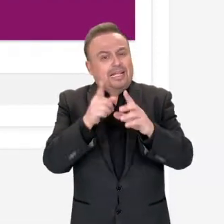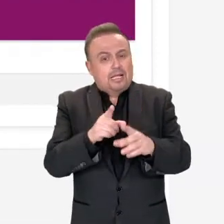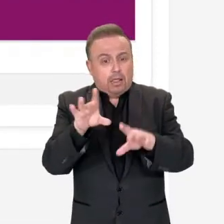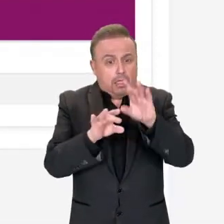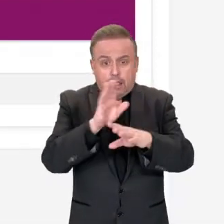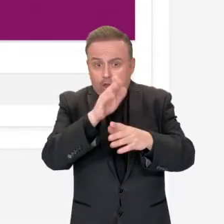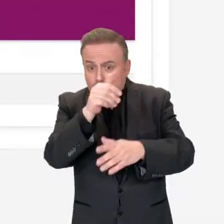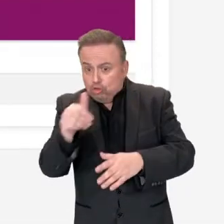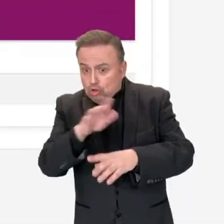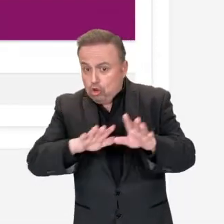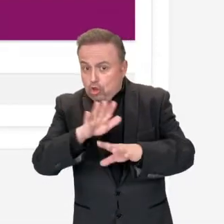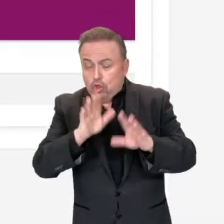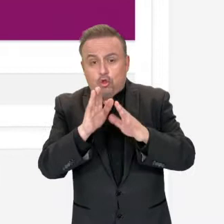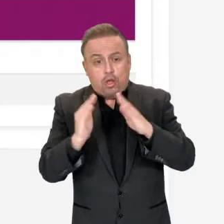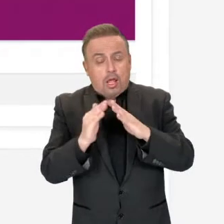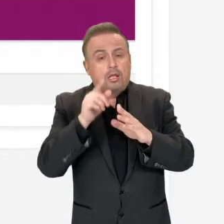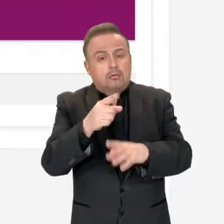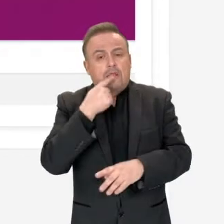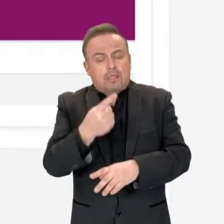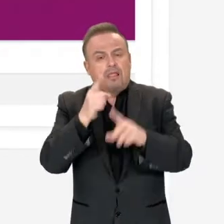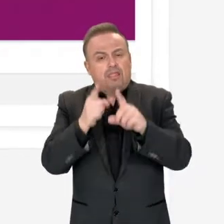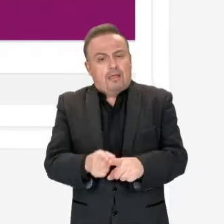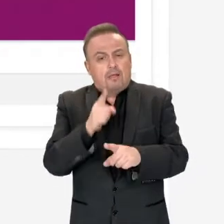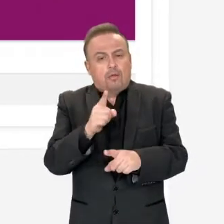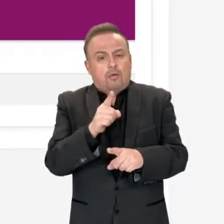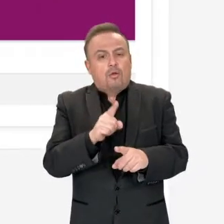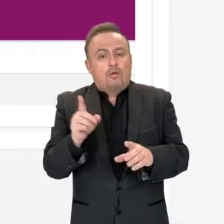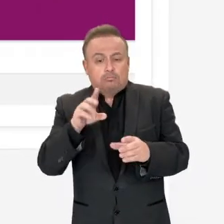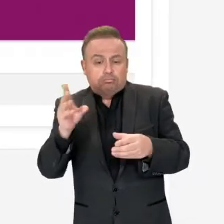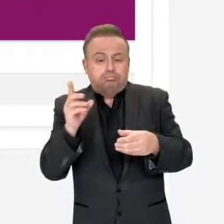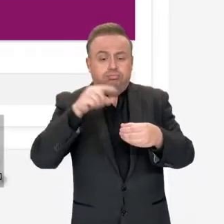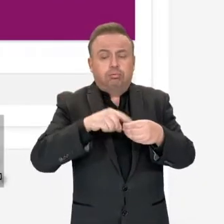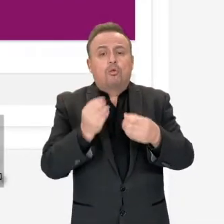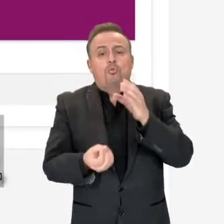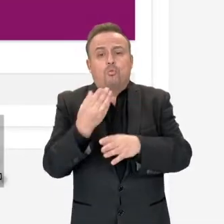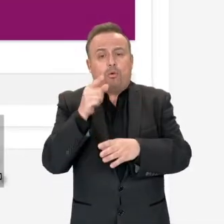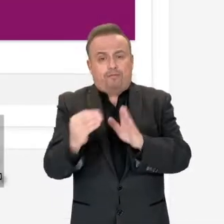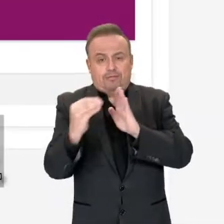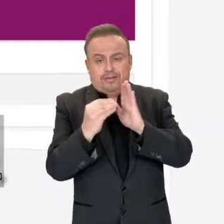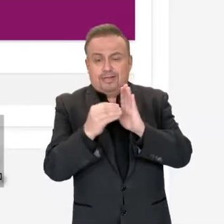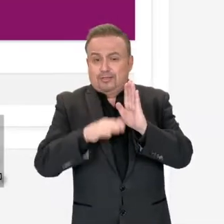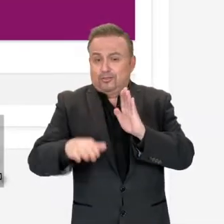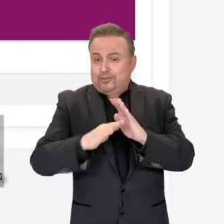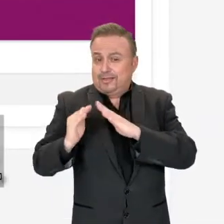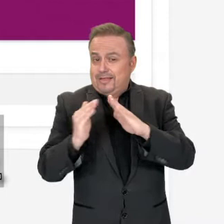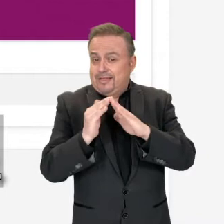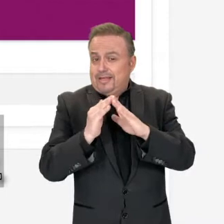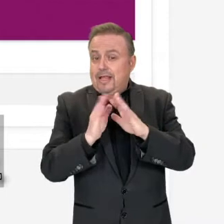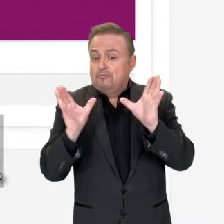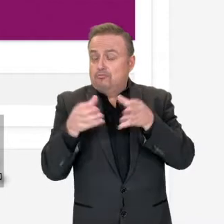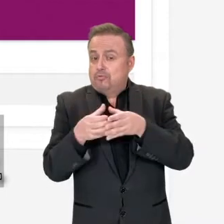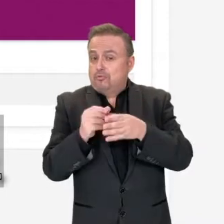caso que no selecciones a todas las personas de tu hogar, se te indicará que realizarás un nuevo ingreso al Registro Social de Hogares, dado que estás